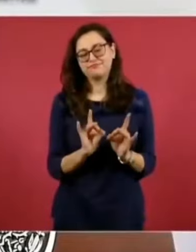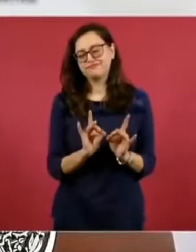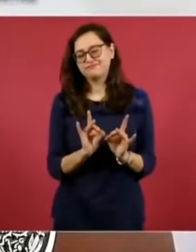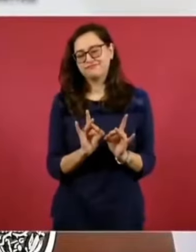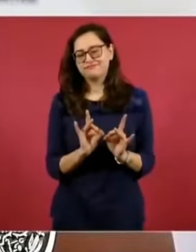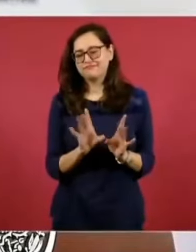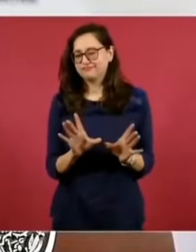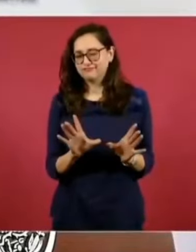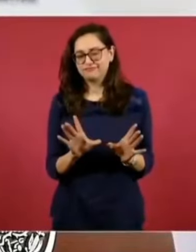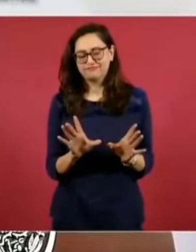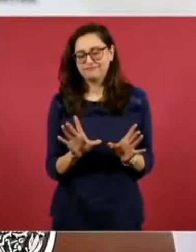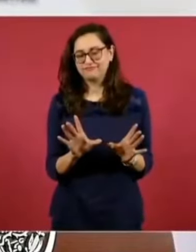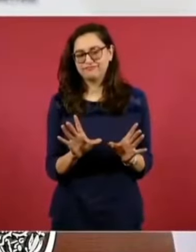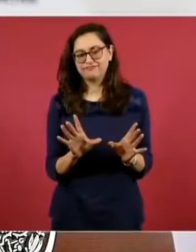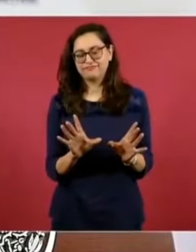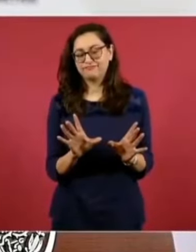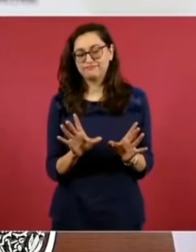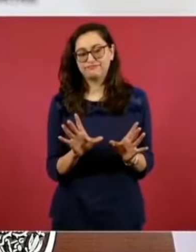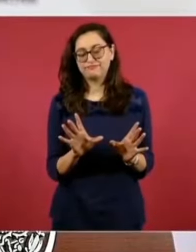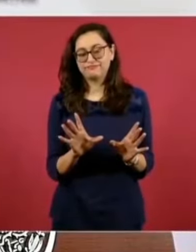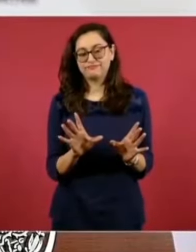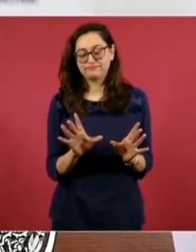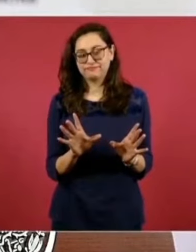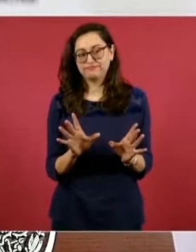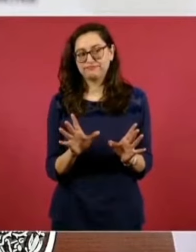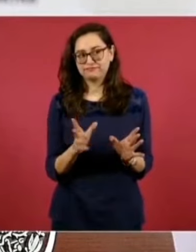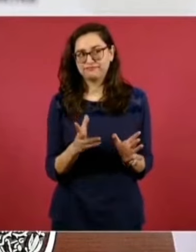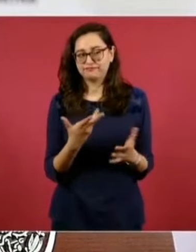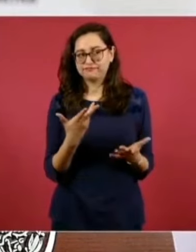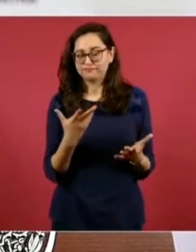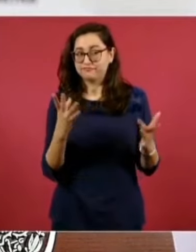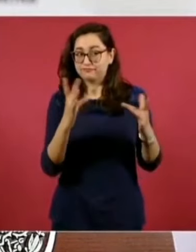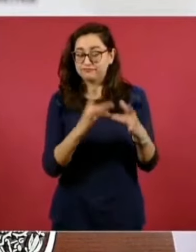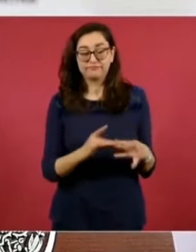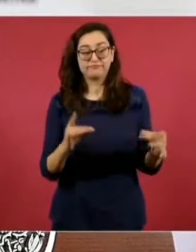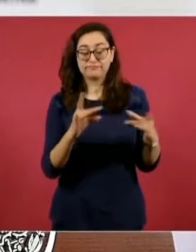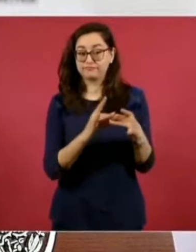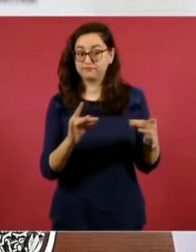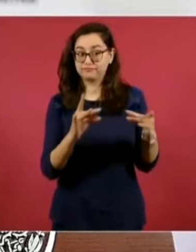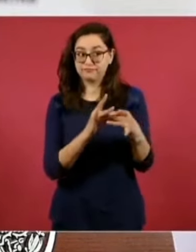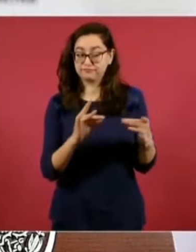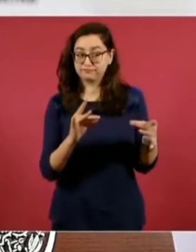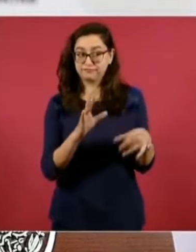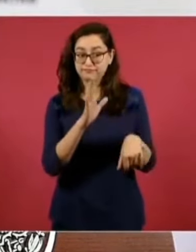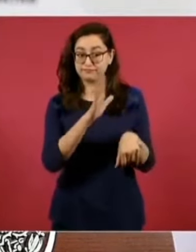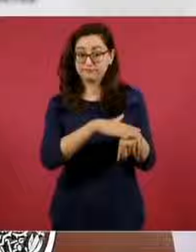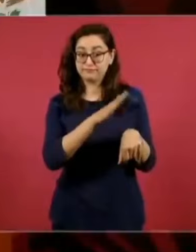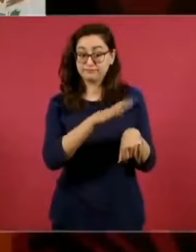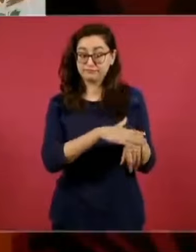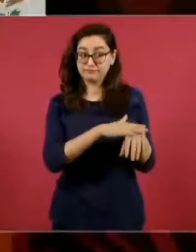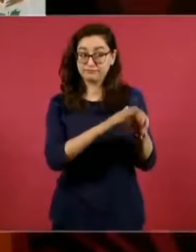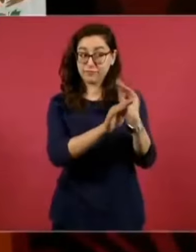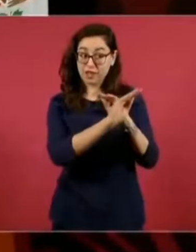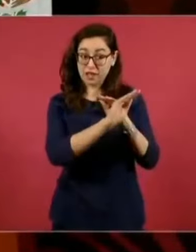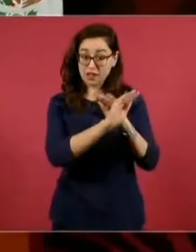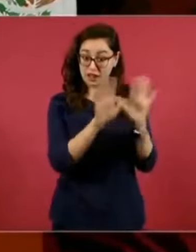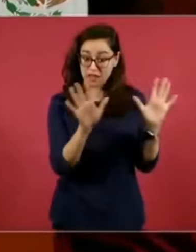dejar de manifiesto que quede muy claro